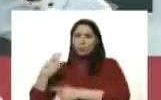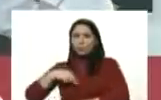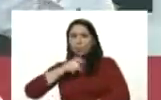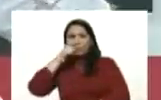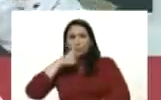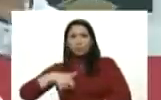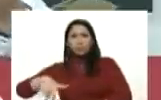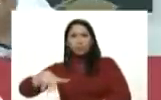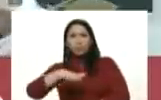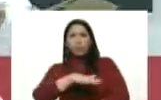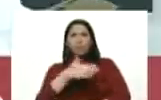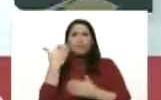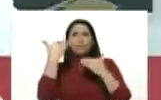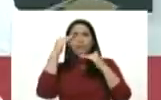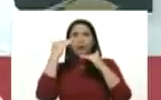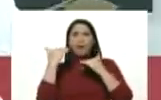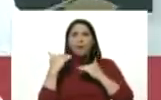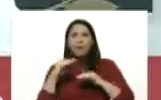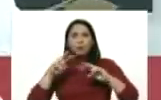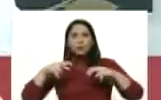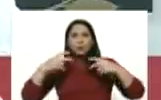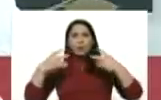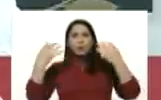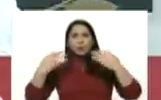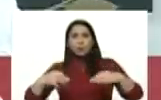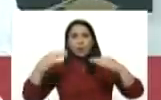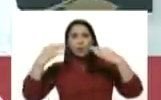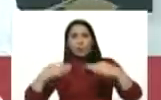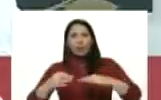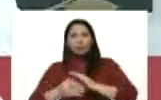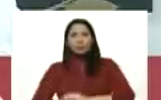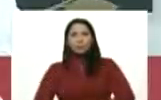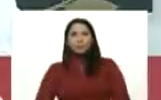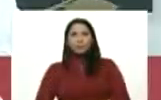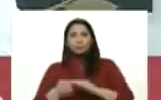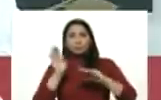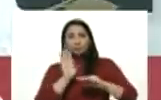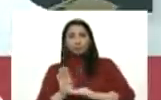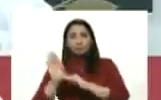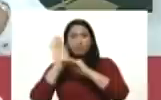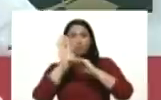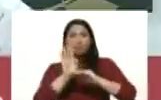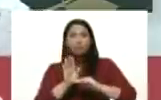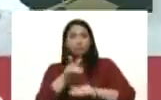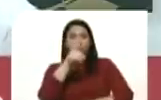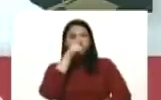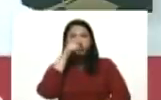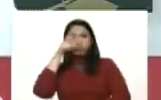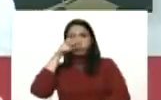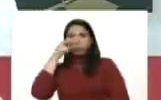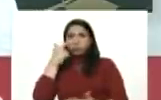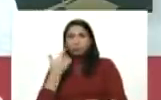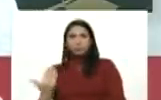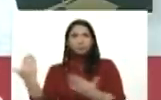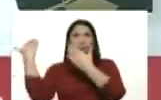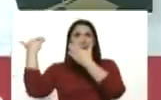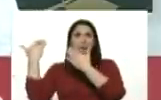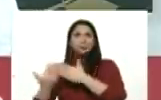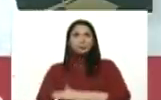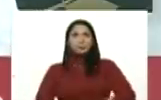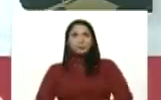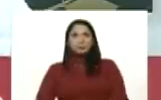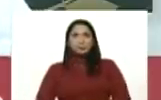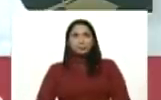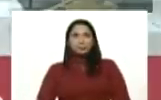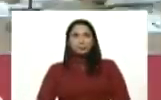en las fases nuevas de nueva normalidad protegida y vigilada adelante compañero León